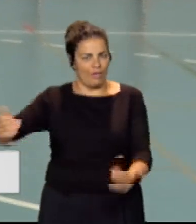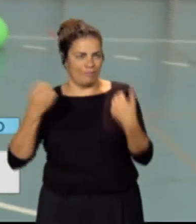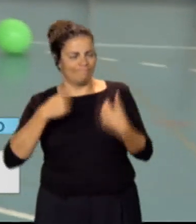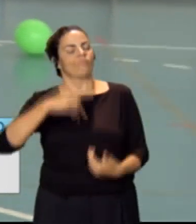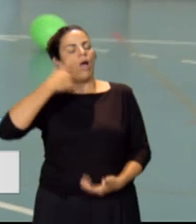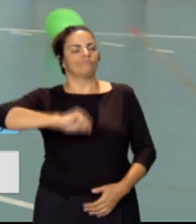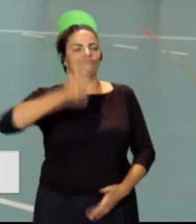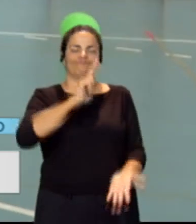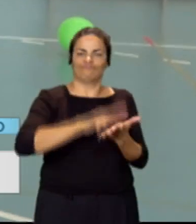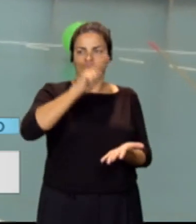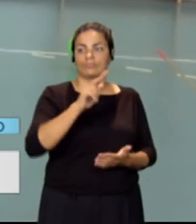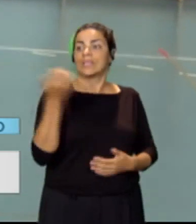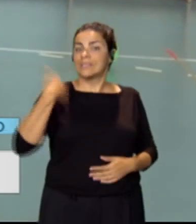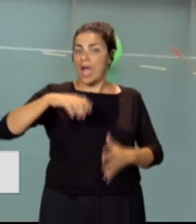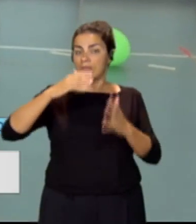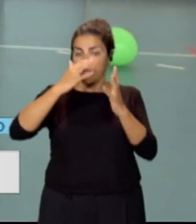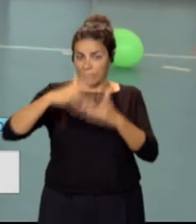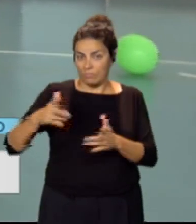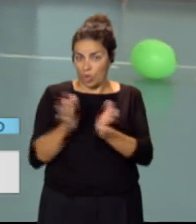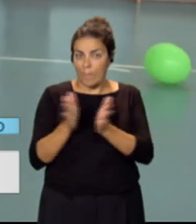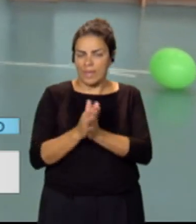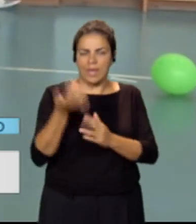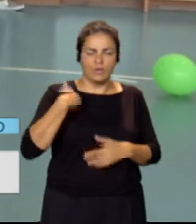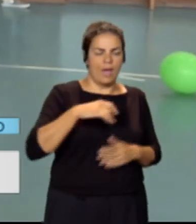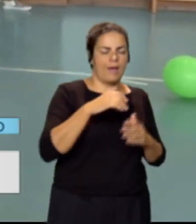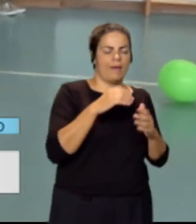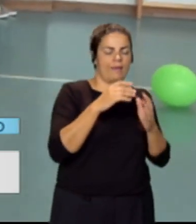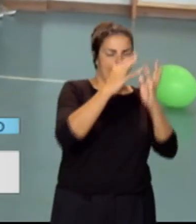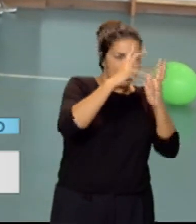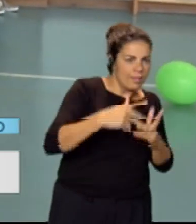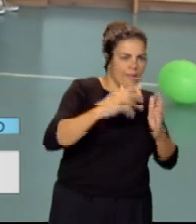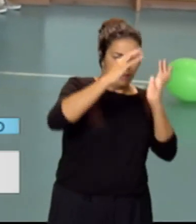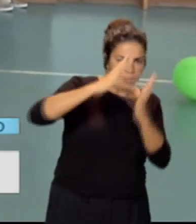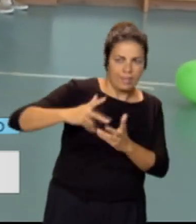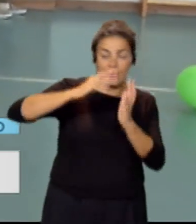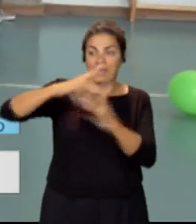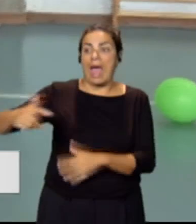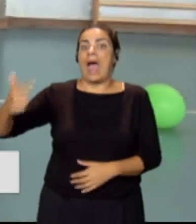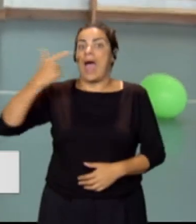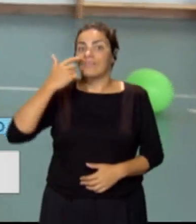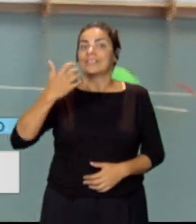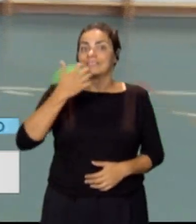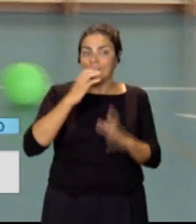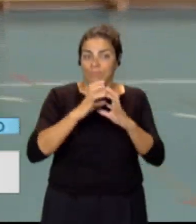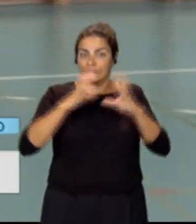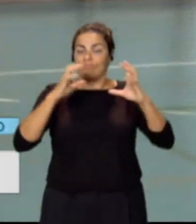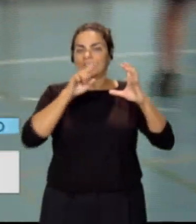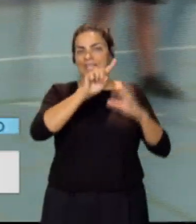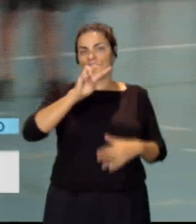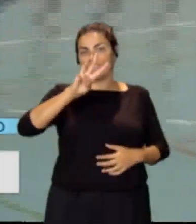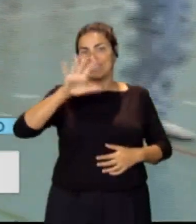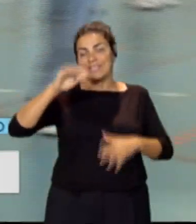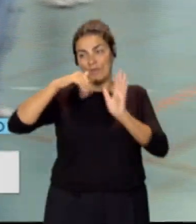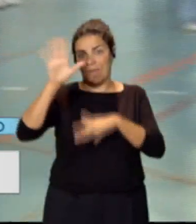proceso de contar y ya el compañero está pasando columna por columna y a ver si al final de esto pasamos los 135 globos, que es el objetivo. Bueno,